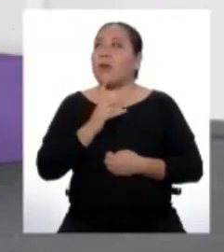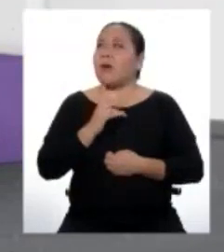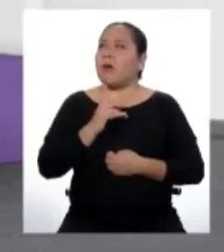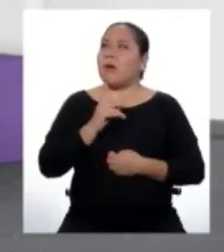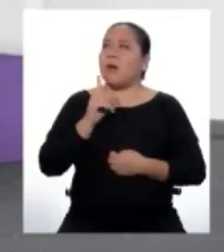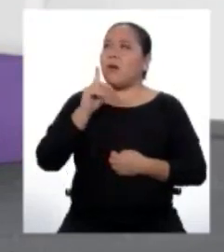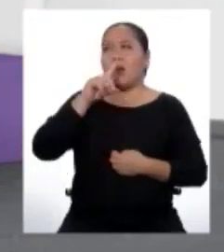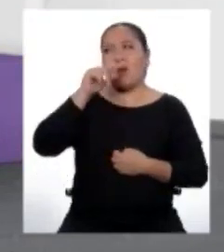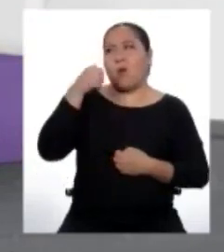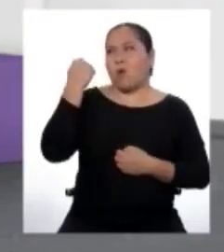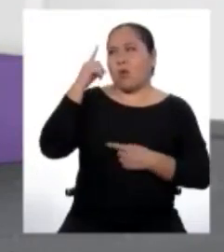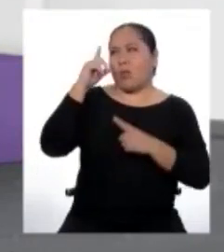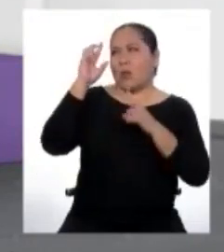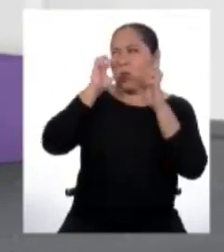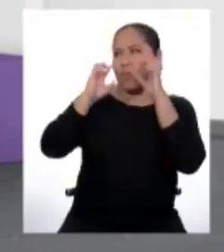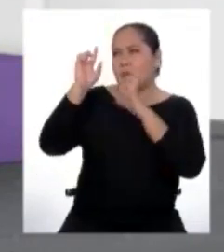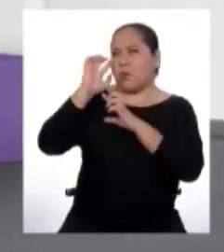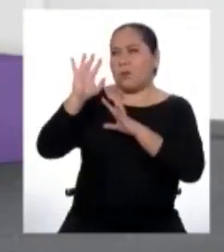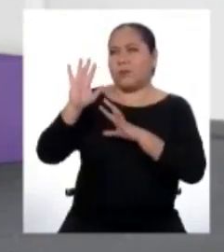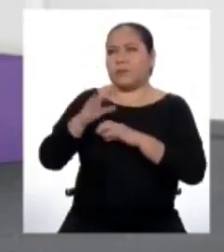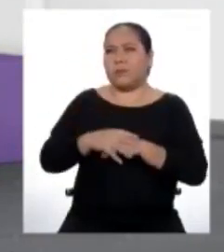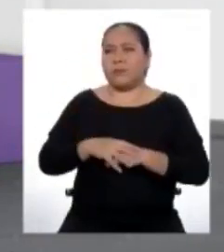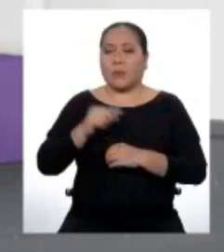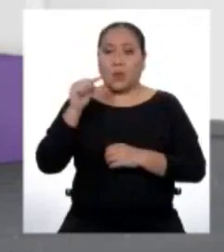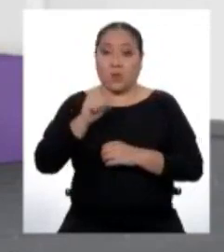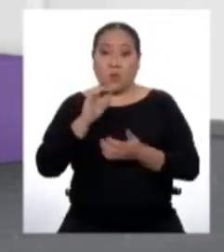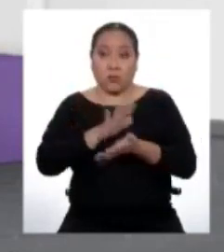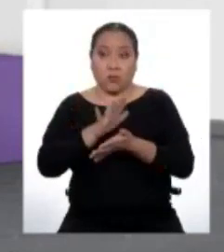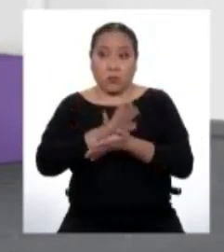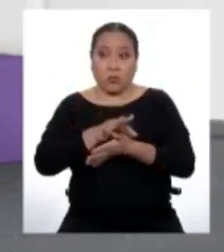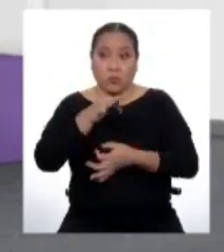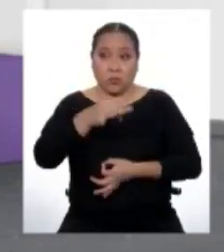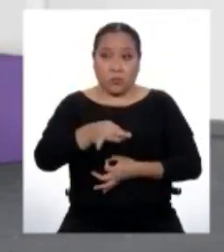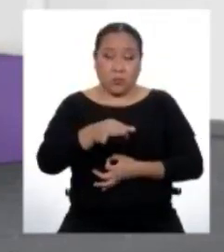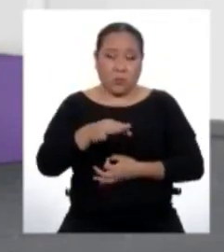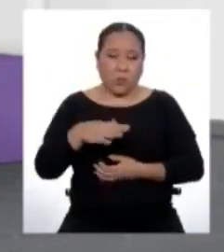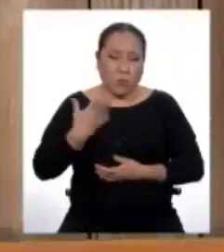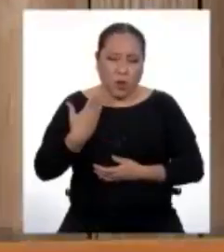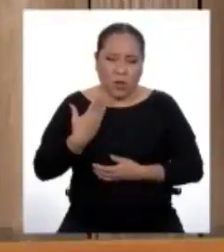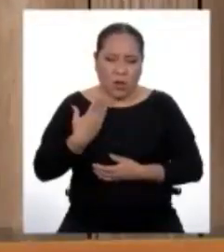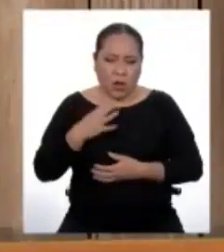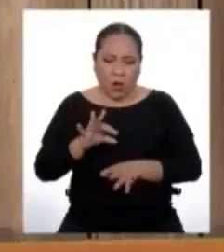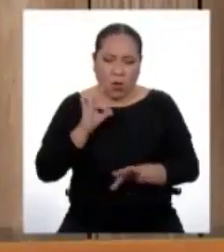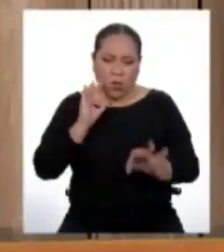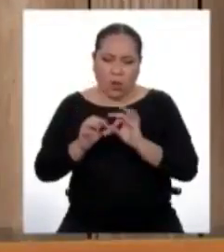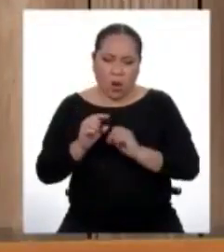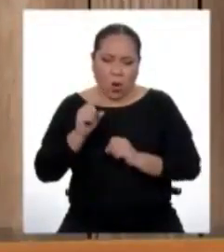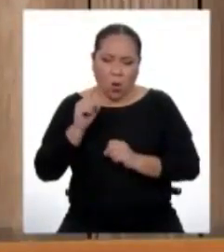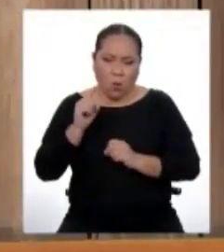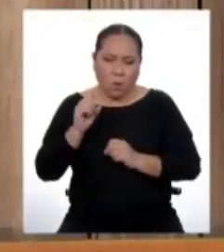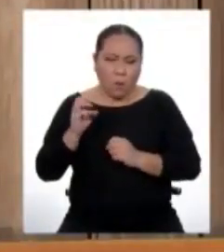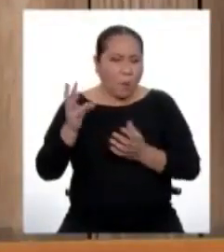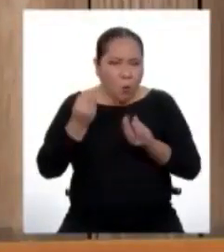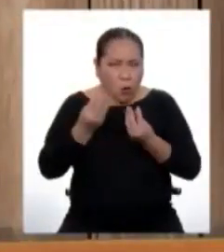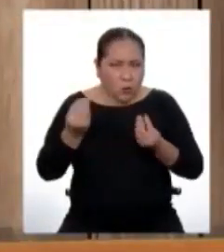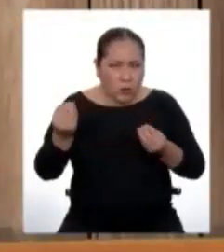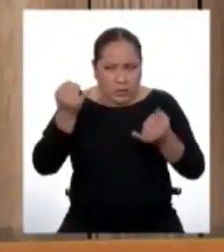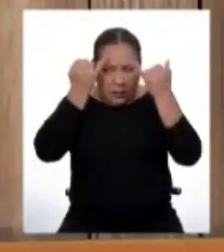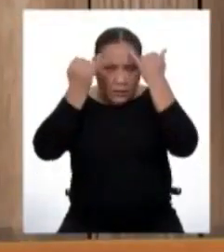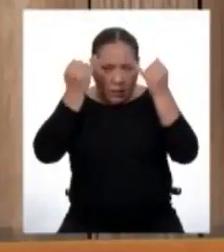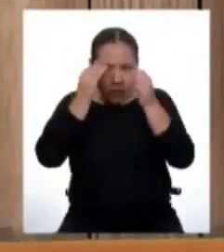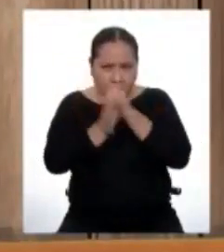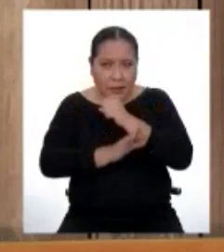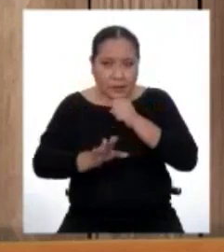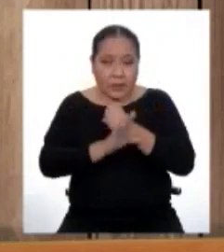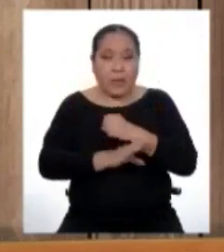Tengo otra duda, ¿en un texto puede haber más de una idea principal? Sí, pueden haber más de una,